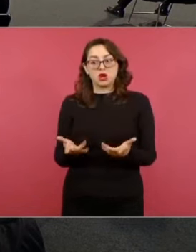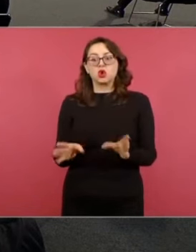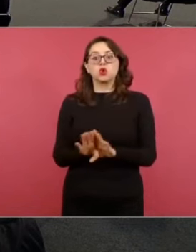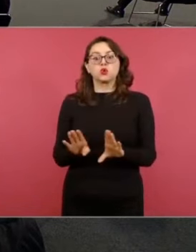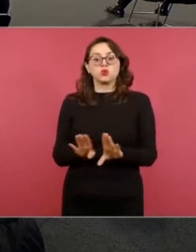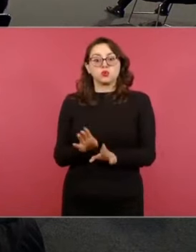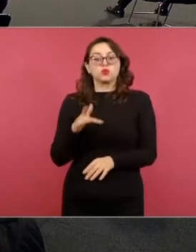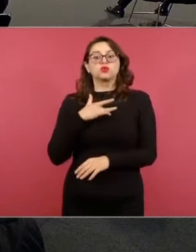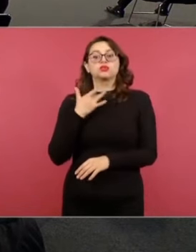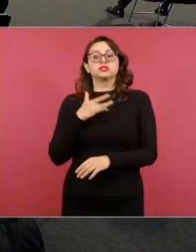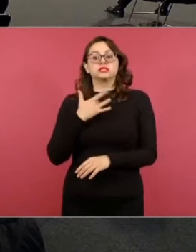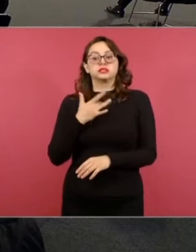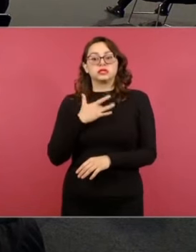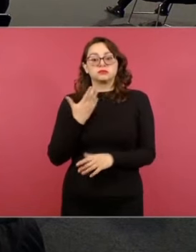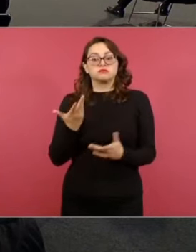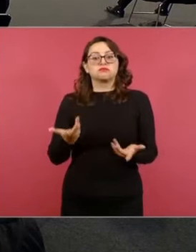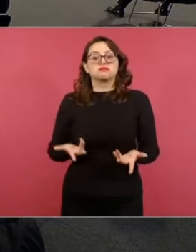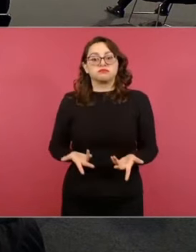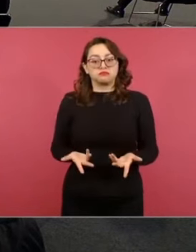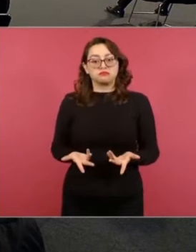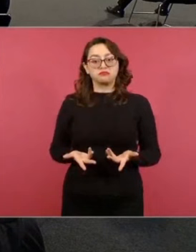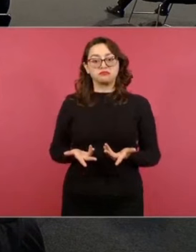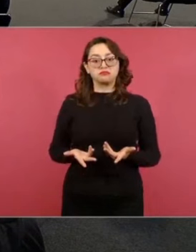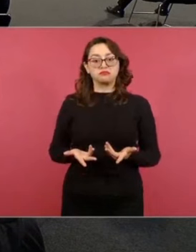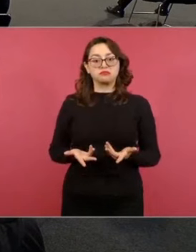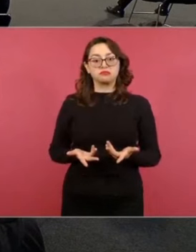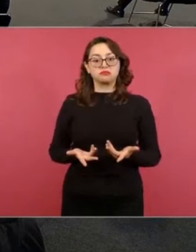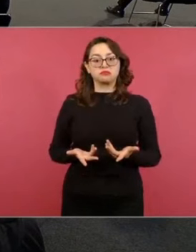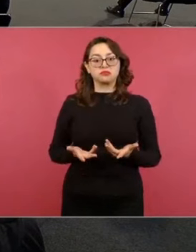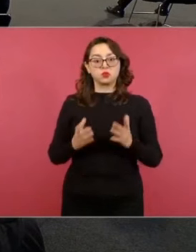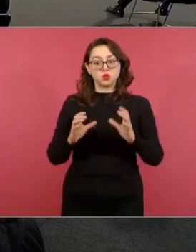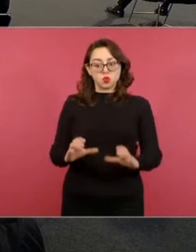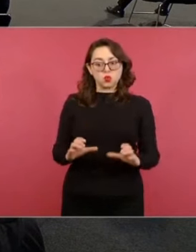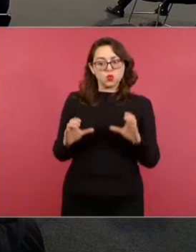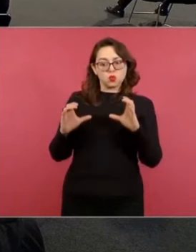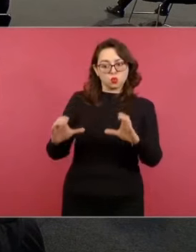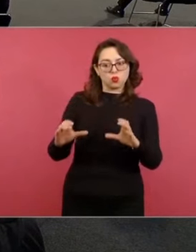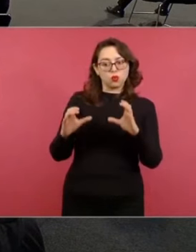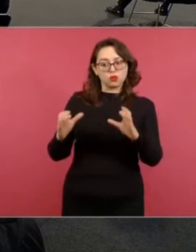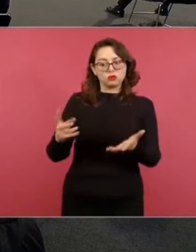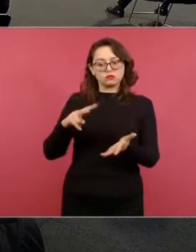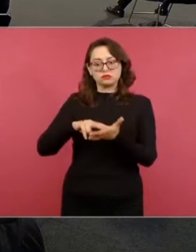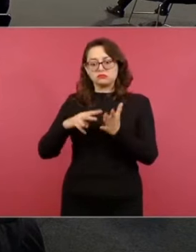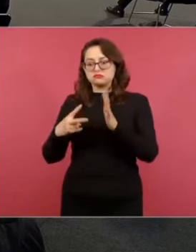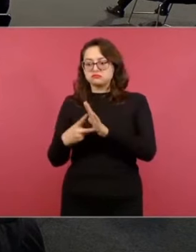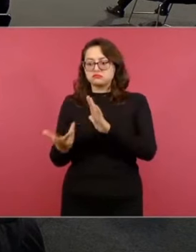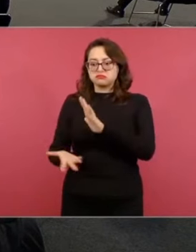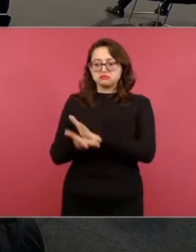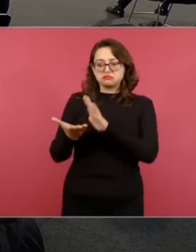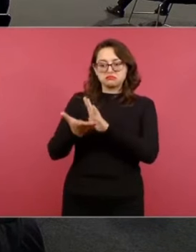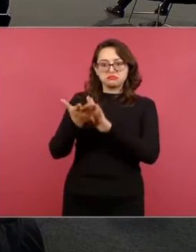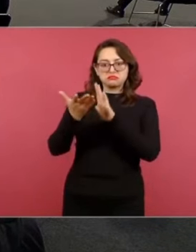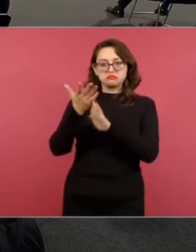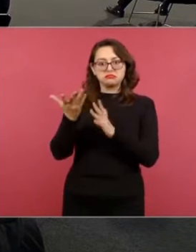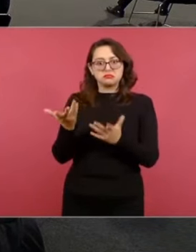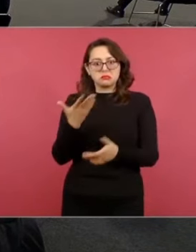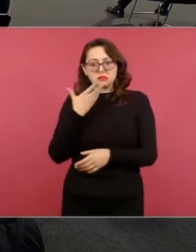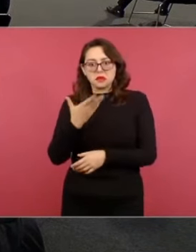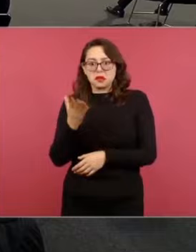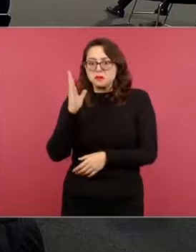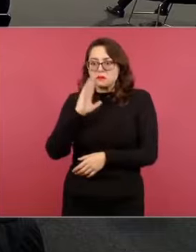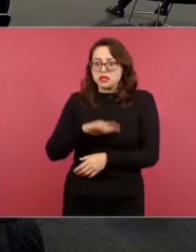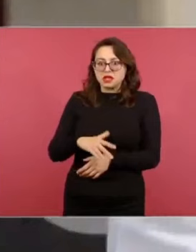¿Qué precauciones están tomando con respecto a la construcción y a la ingeniería de este paso del tren